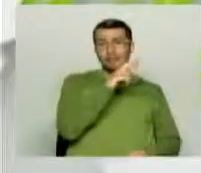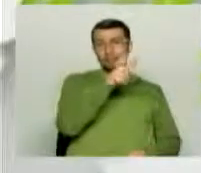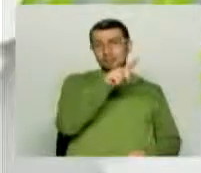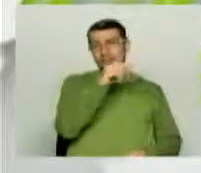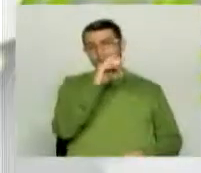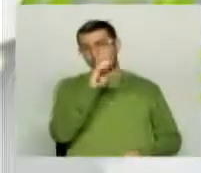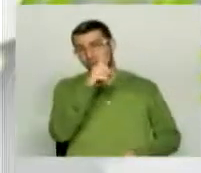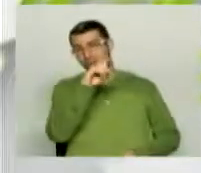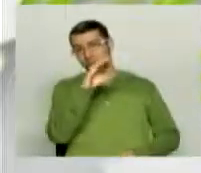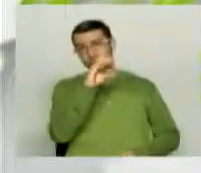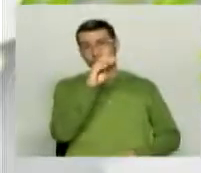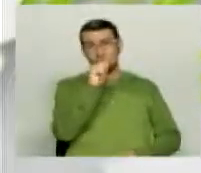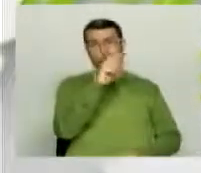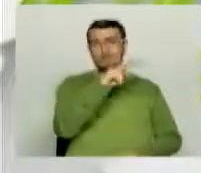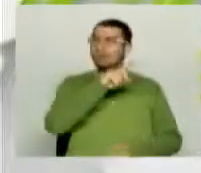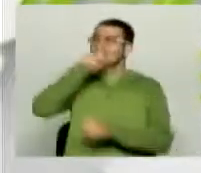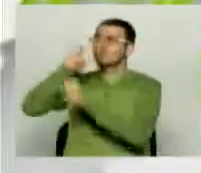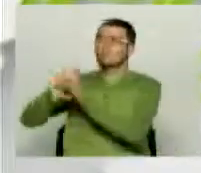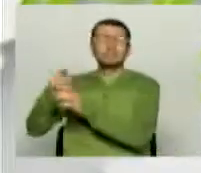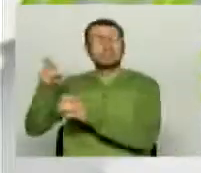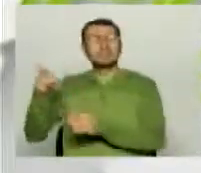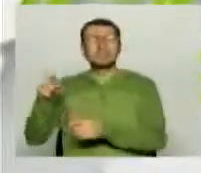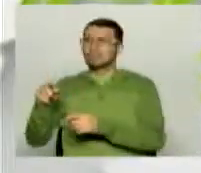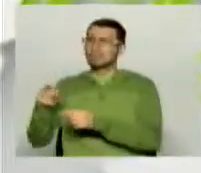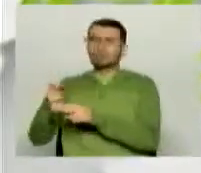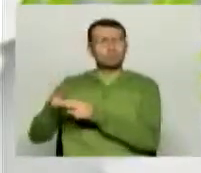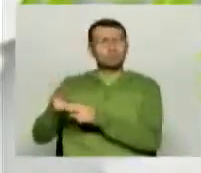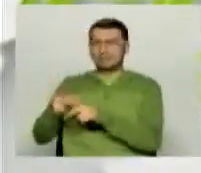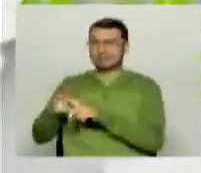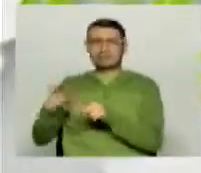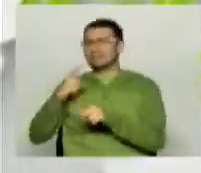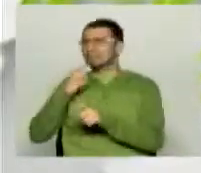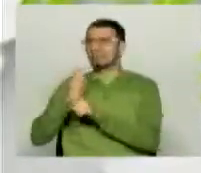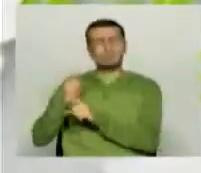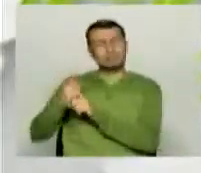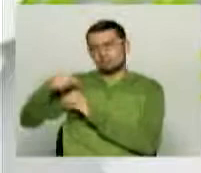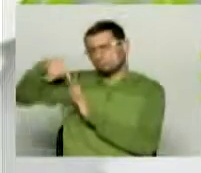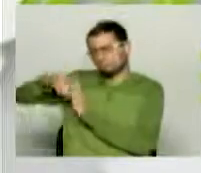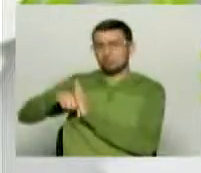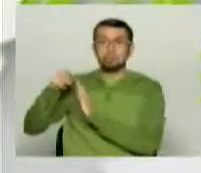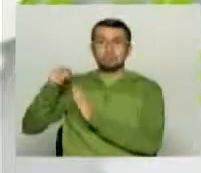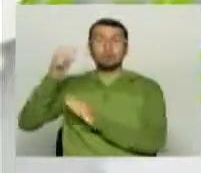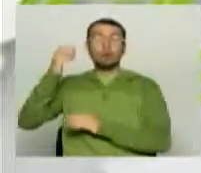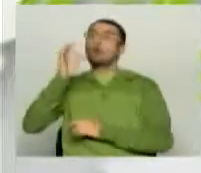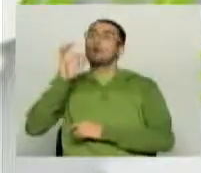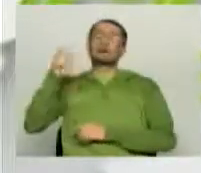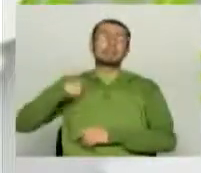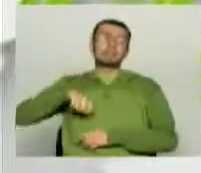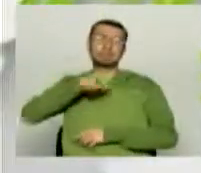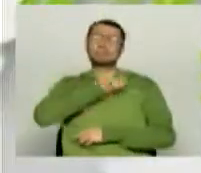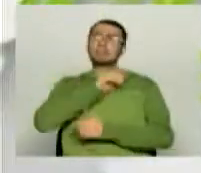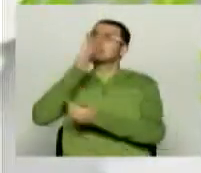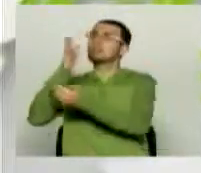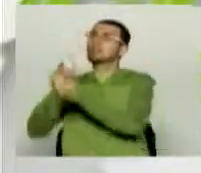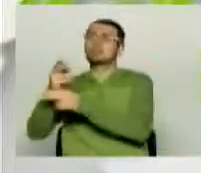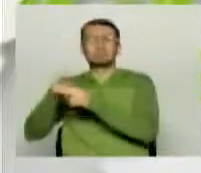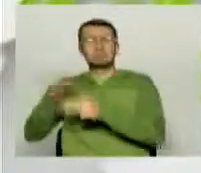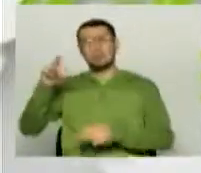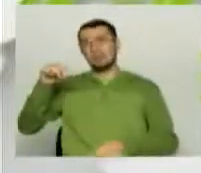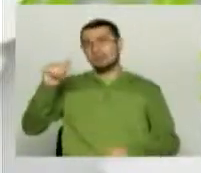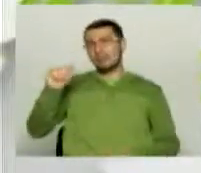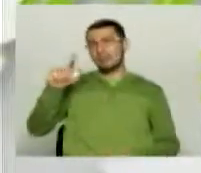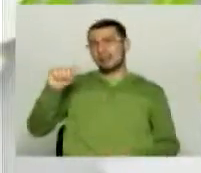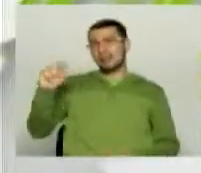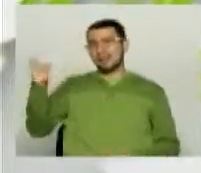equipo suizo llamado el John Boyce, o de los jugadores colombianos cuando fueron a jugar a España, en equipos como el Málaga, digamos